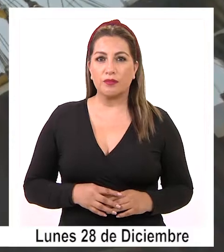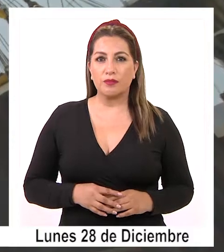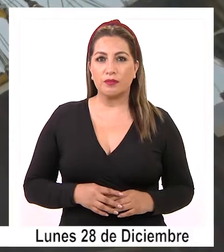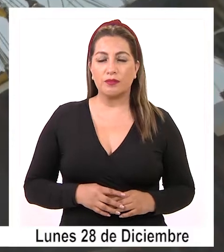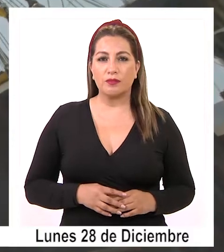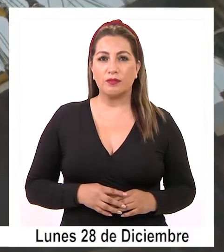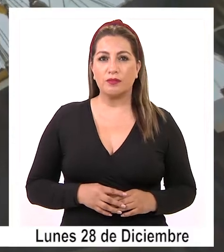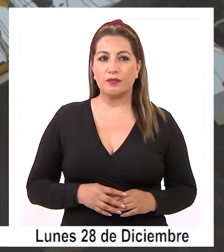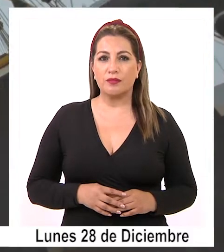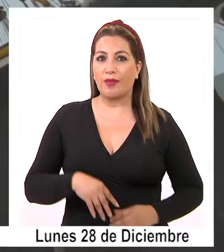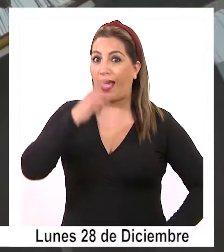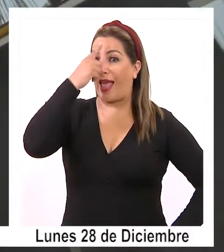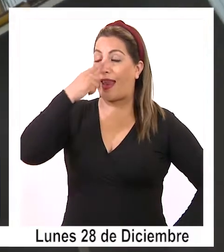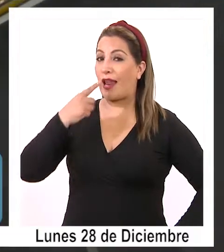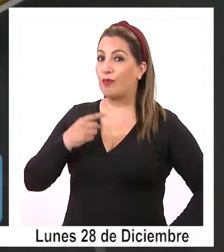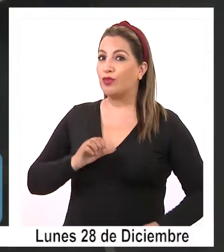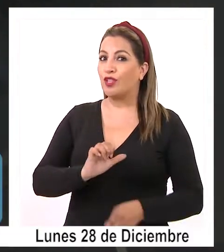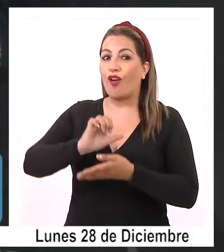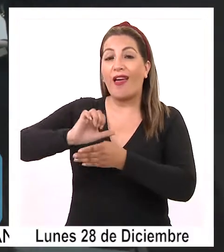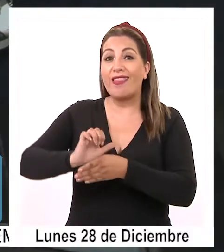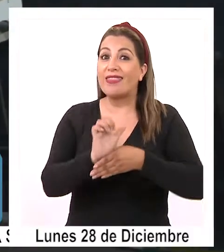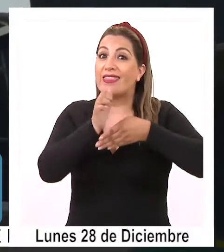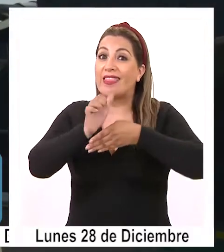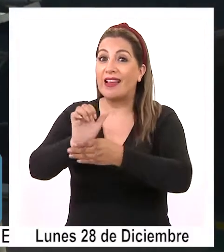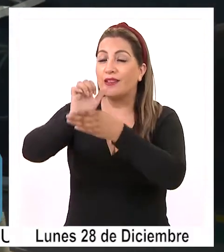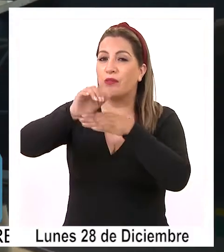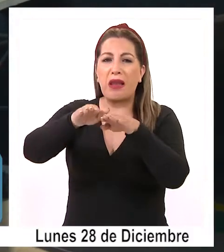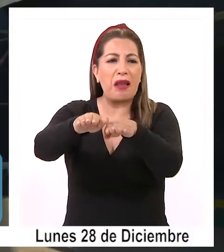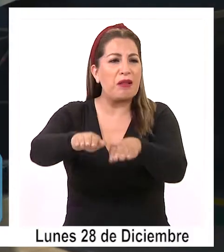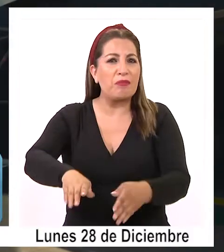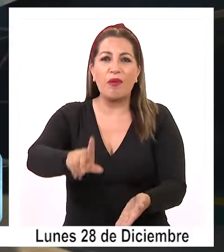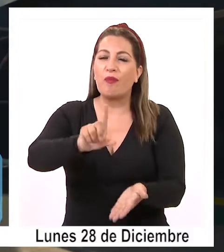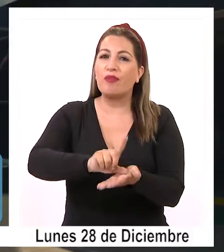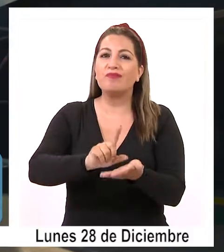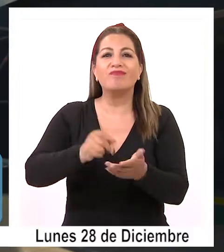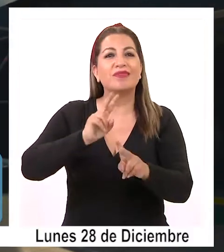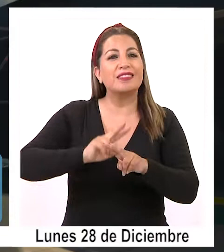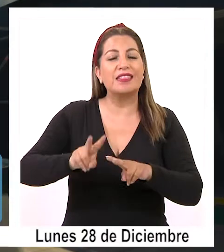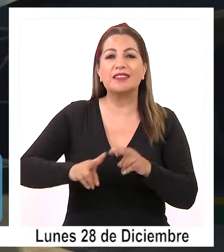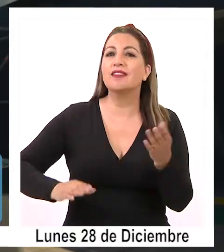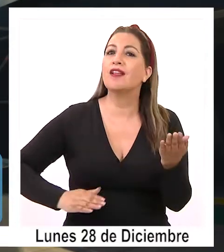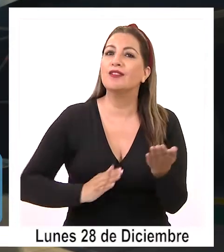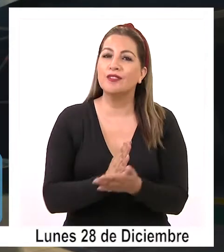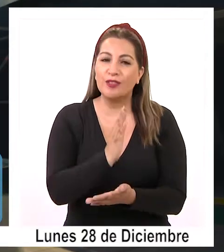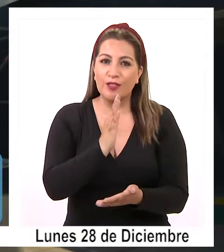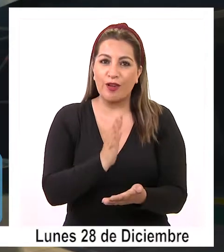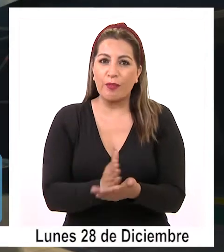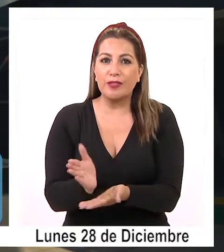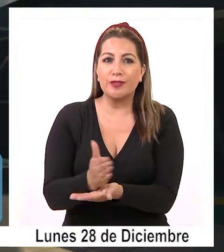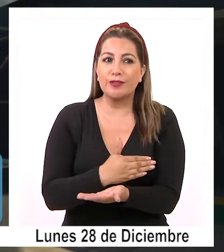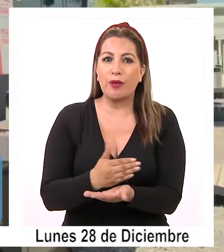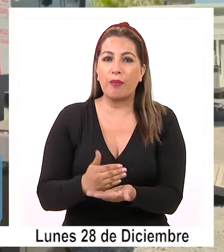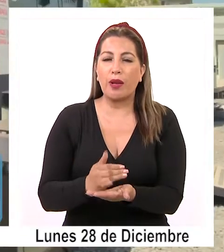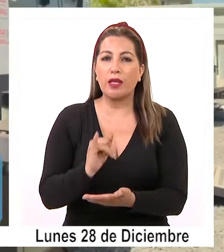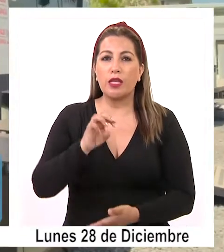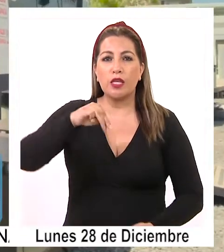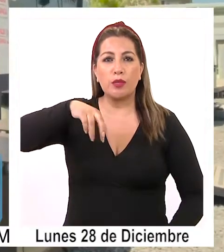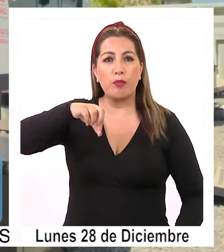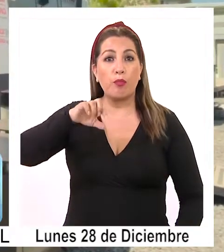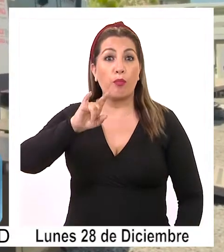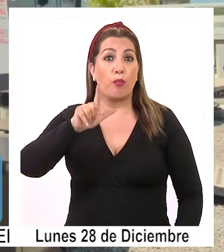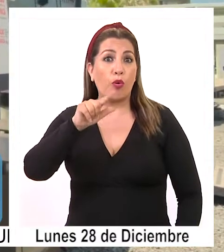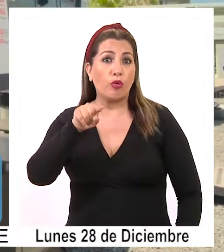En el Museo Corveta Esmeralda, mismo escenario donde se realizó el lanzamiento del Plan Impulso